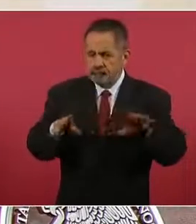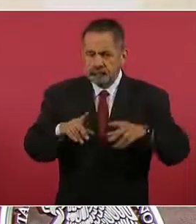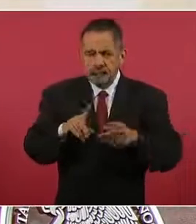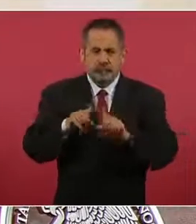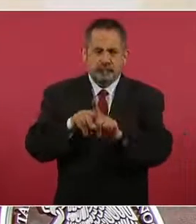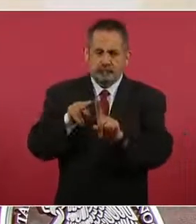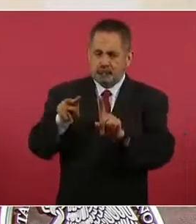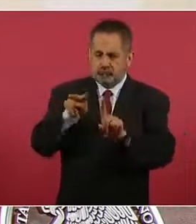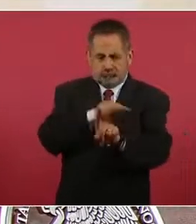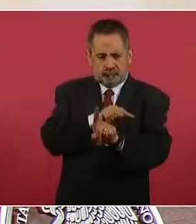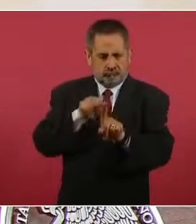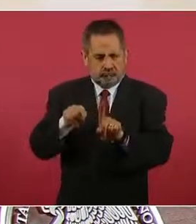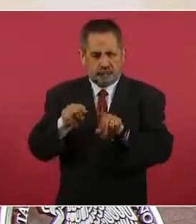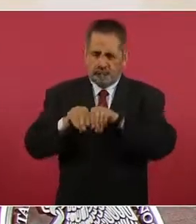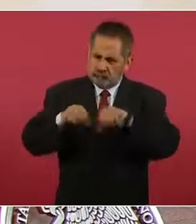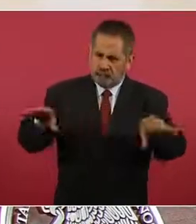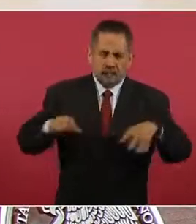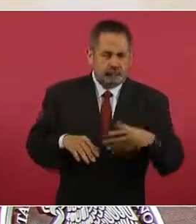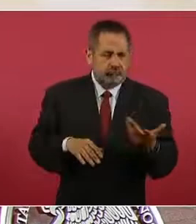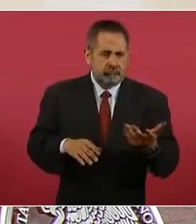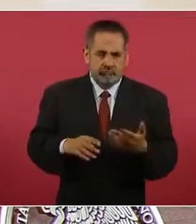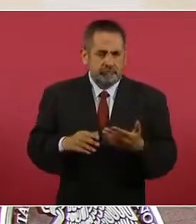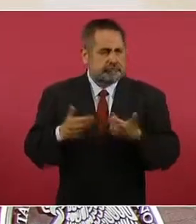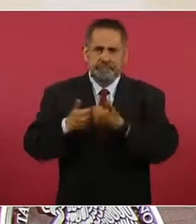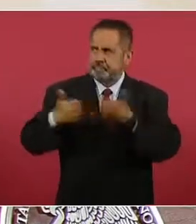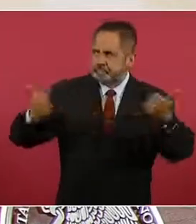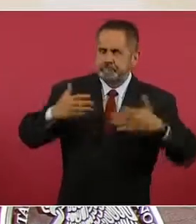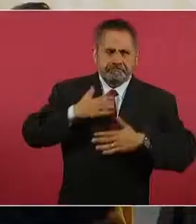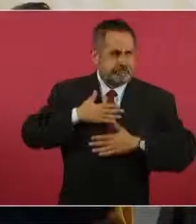la objetividad, la independencia?